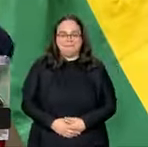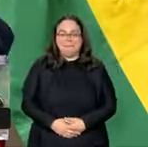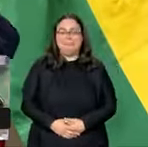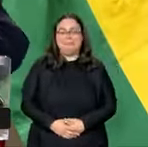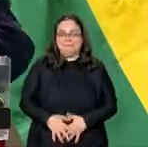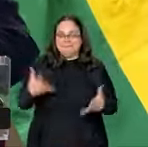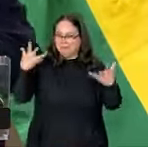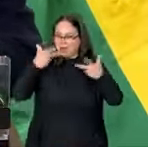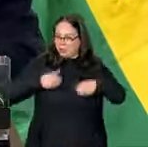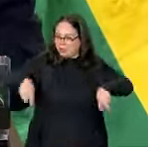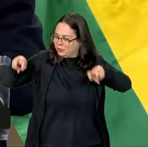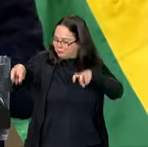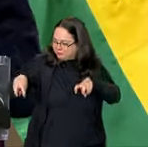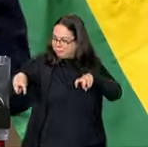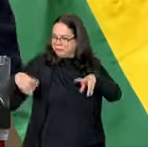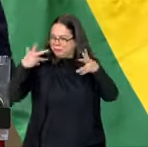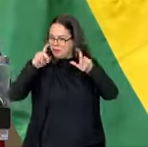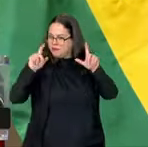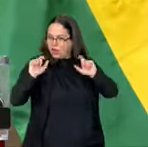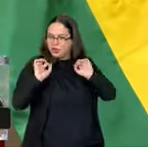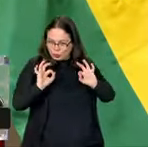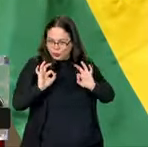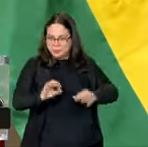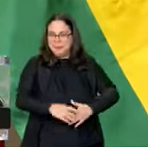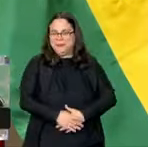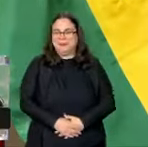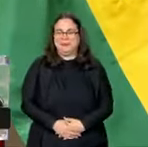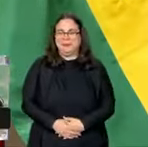Fica bonito usted de mi lado en la foto aquí, Moraes.